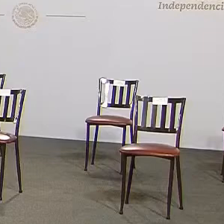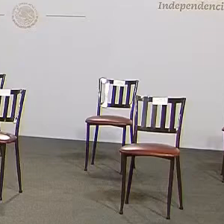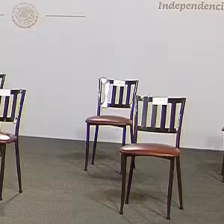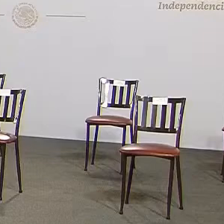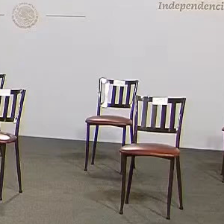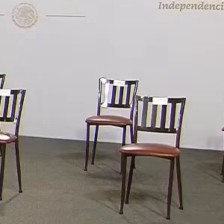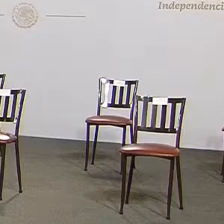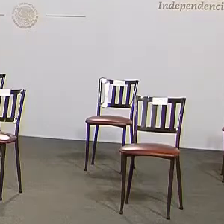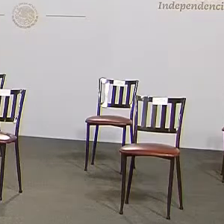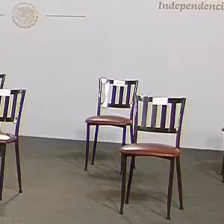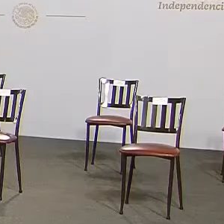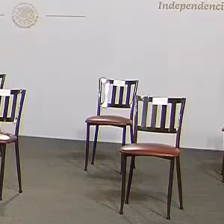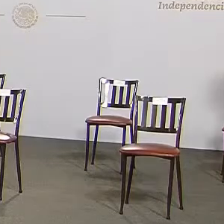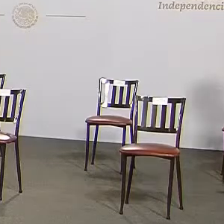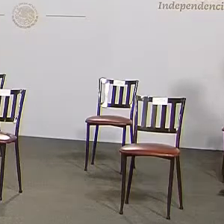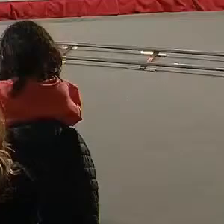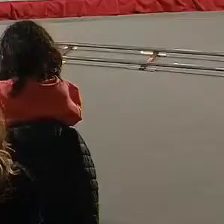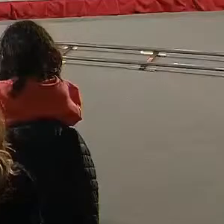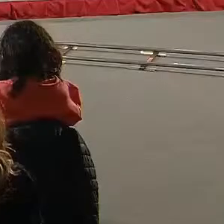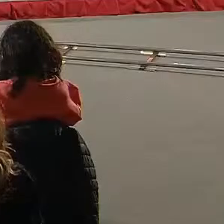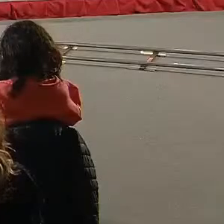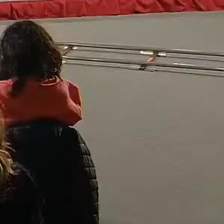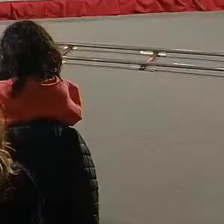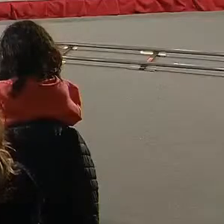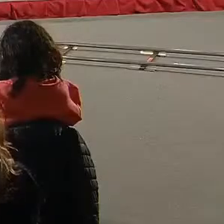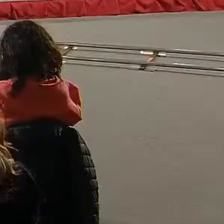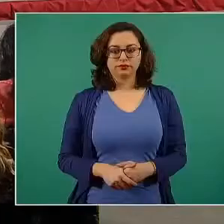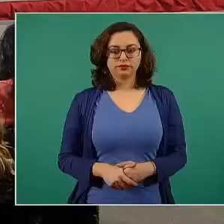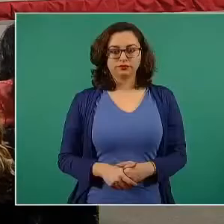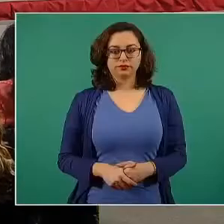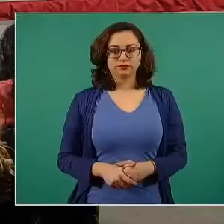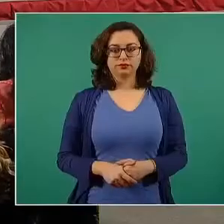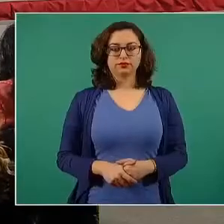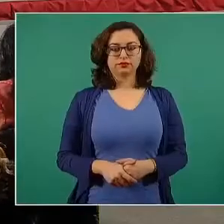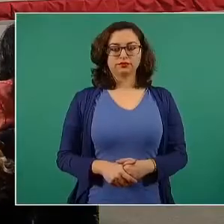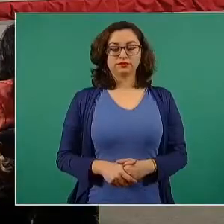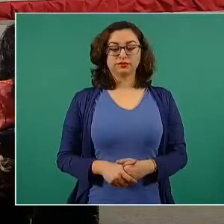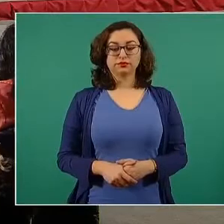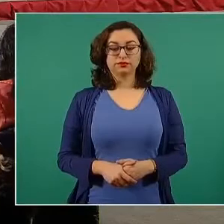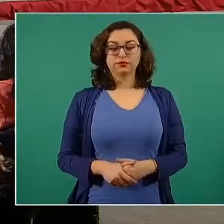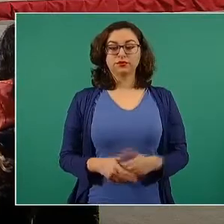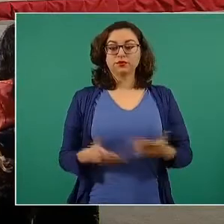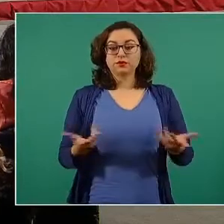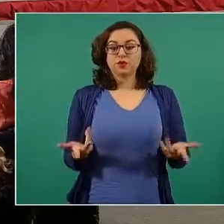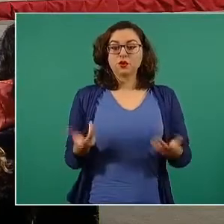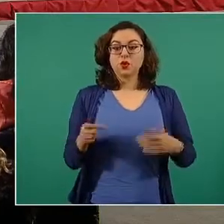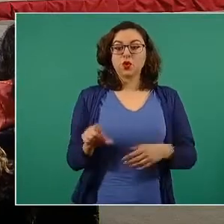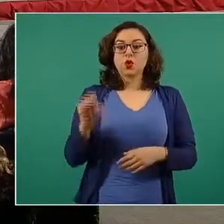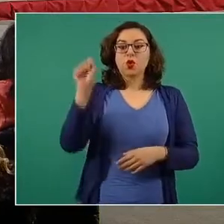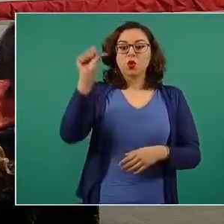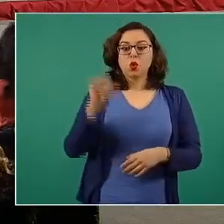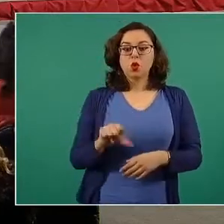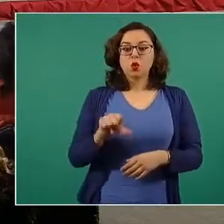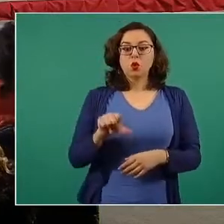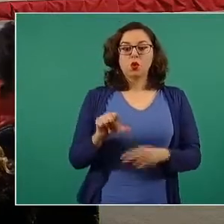Hoy vamos a ser testigos de